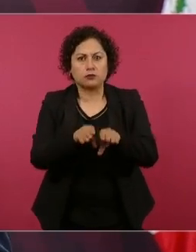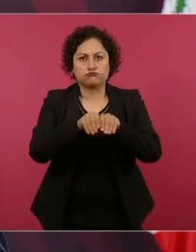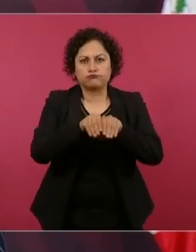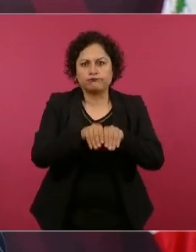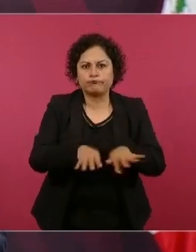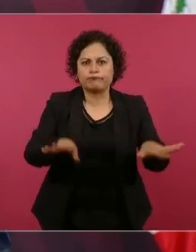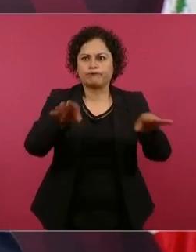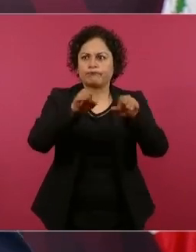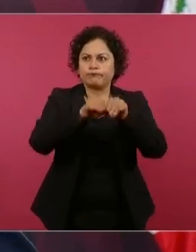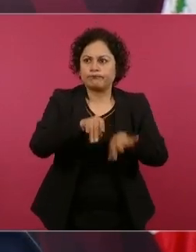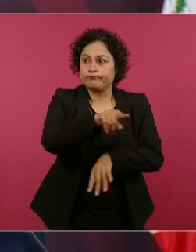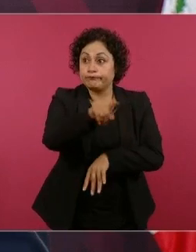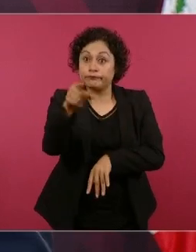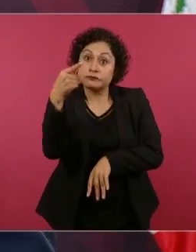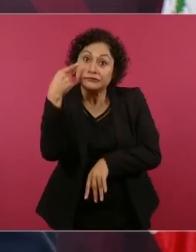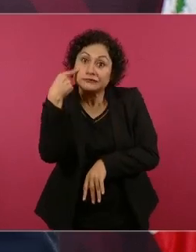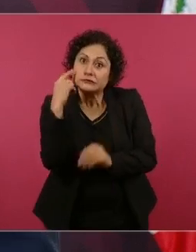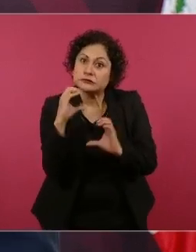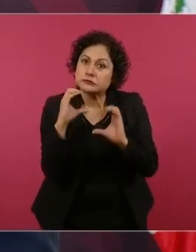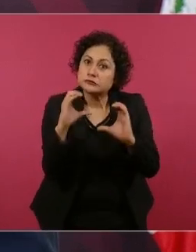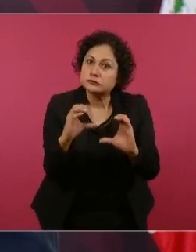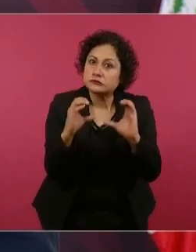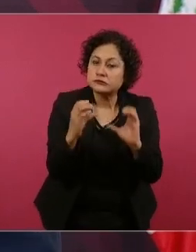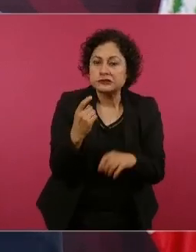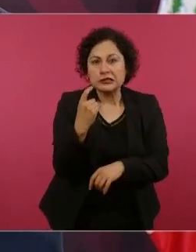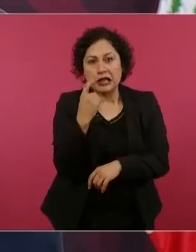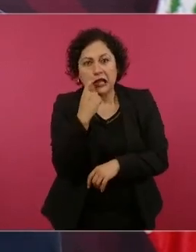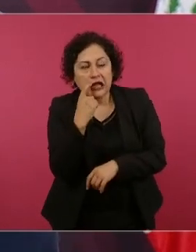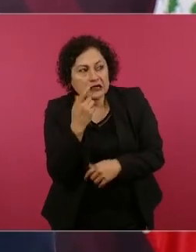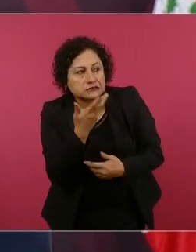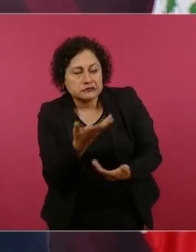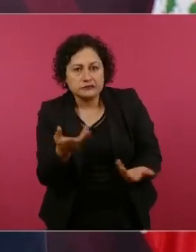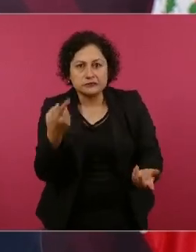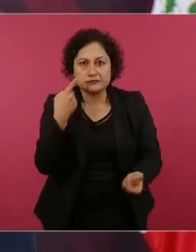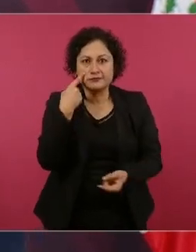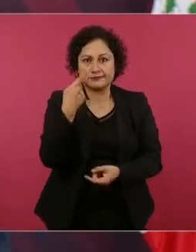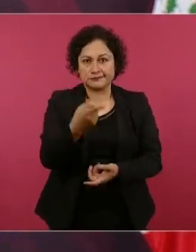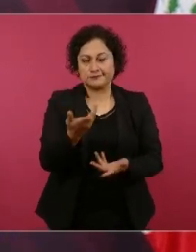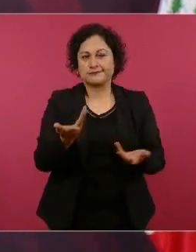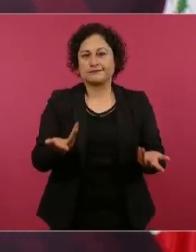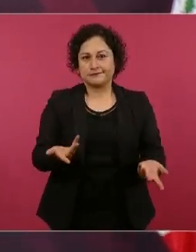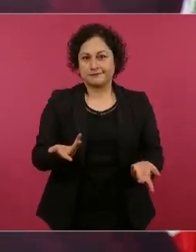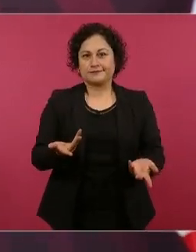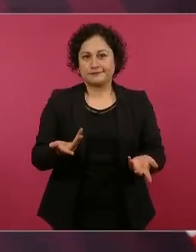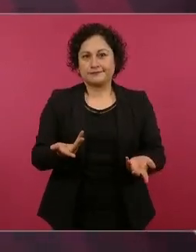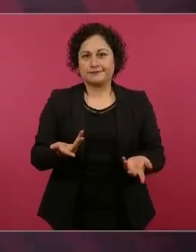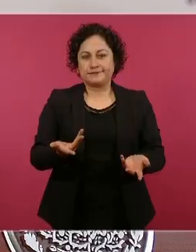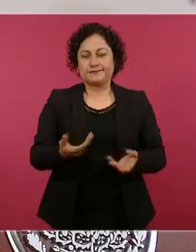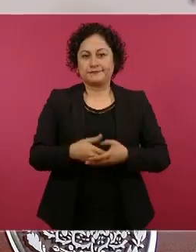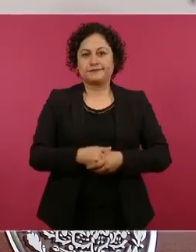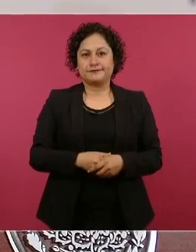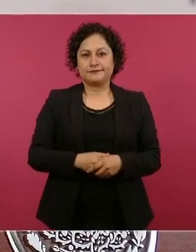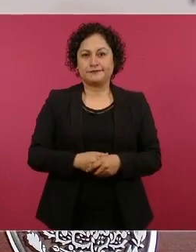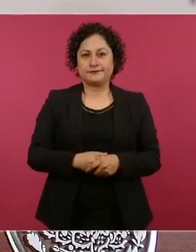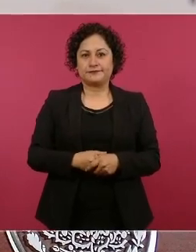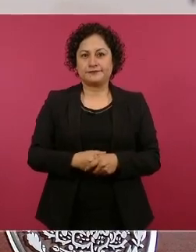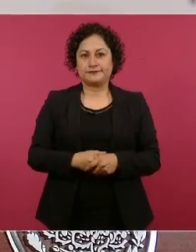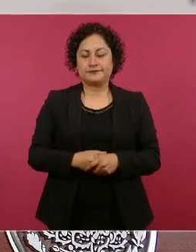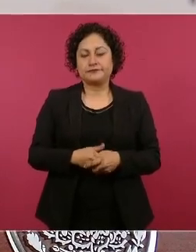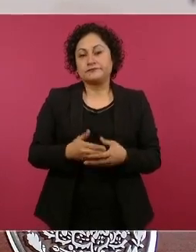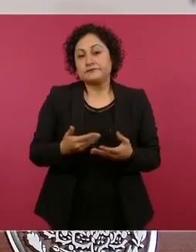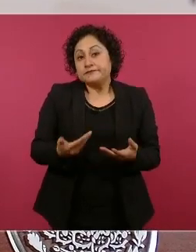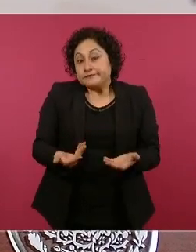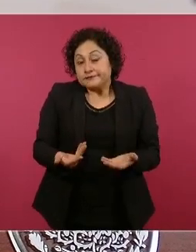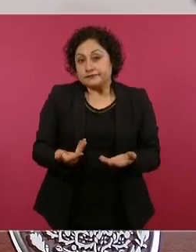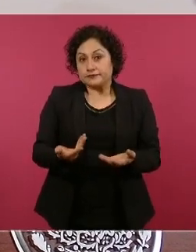que nos volvamos como ya lo somos en otras materias.